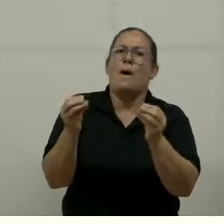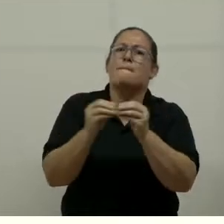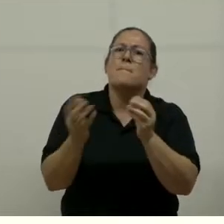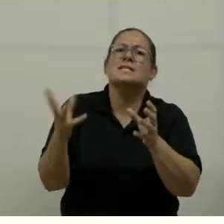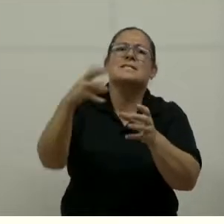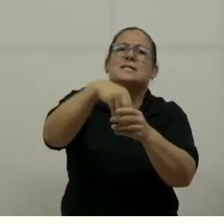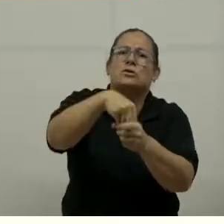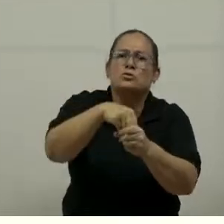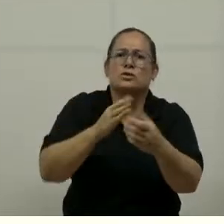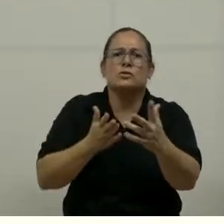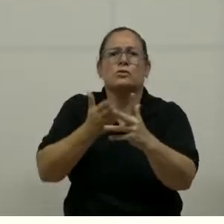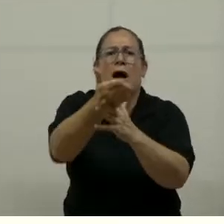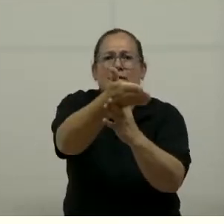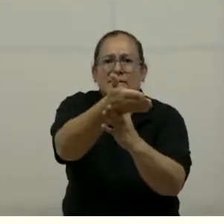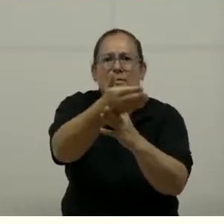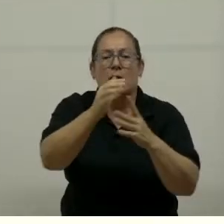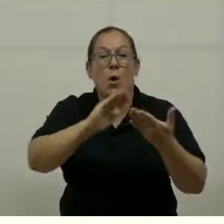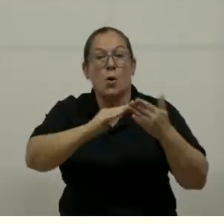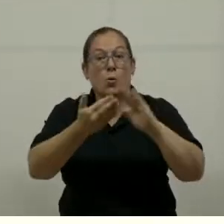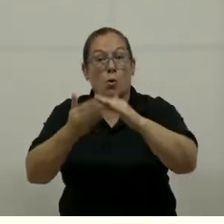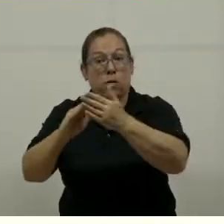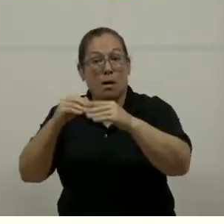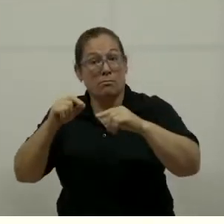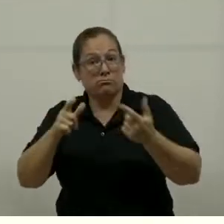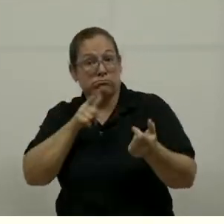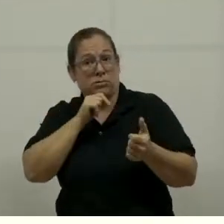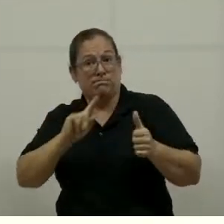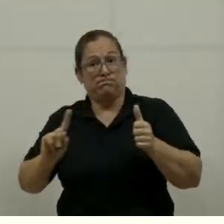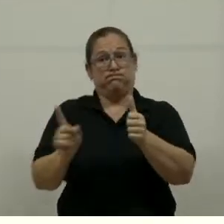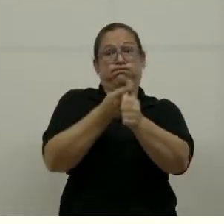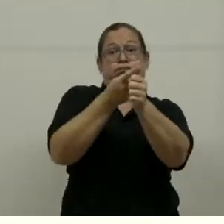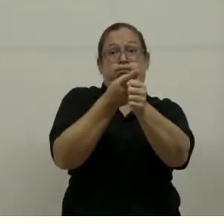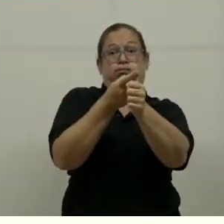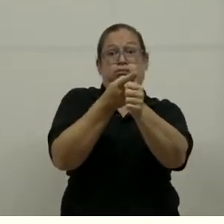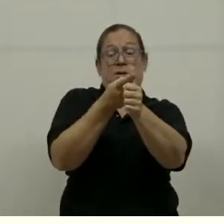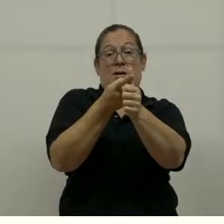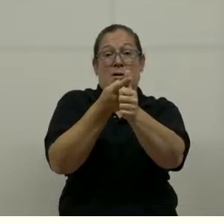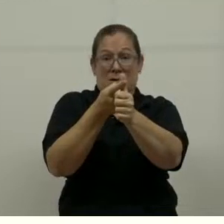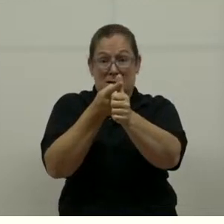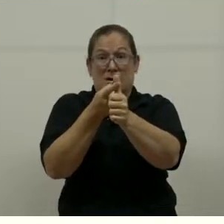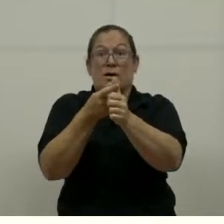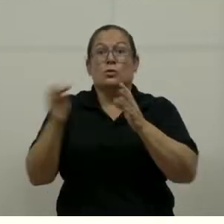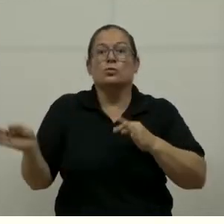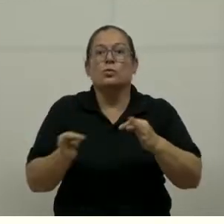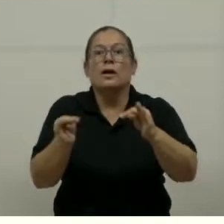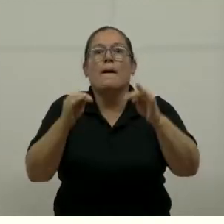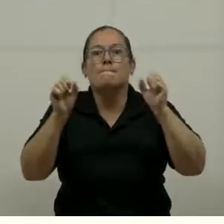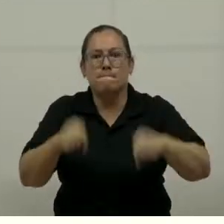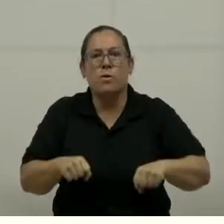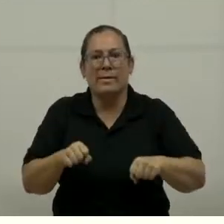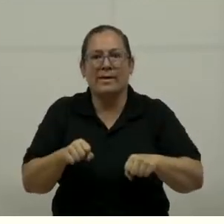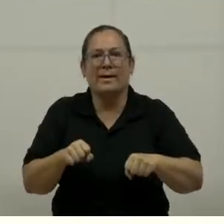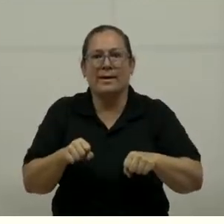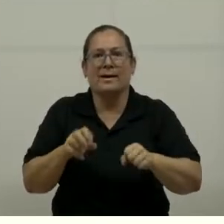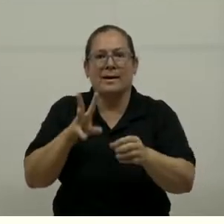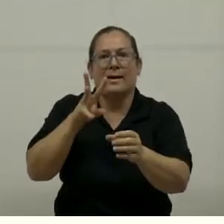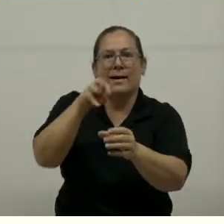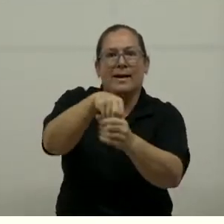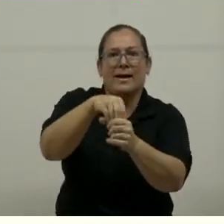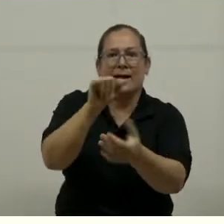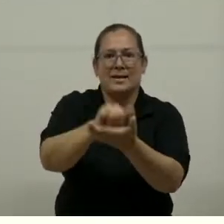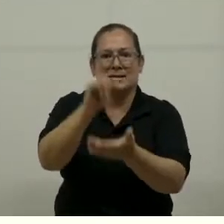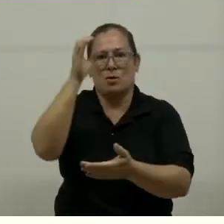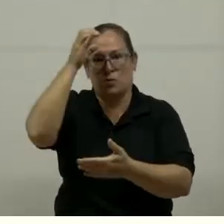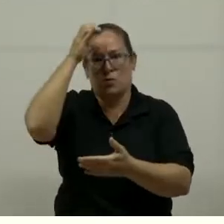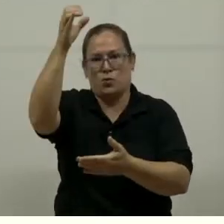sean accesibles. Donde las comunidades puedan ser protagonistas y los turistas puedan ser parte de esa cultura